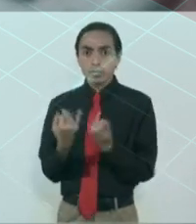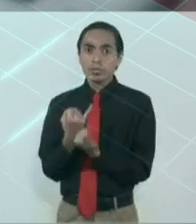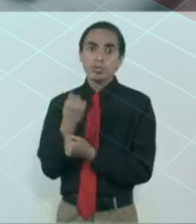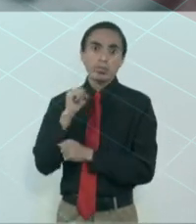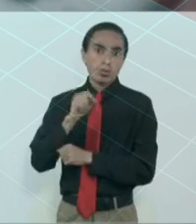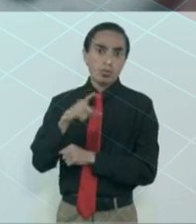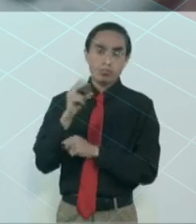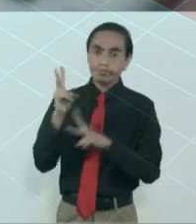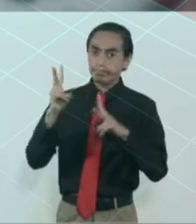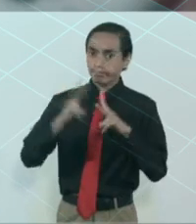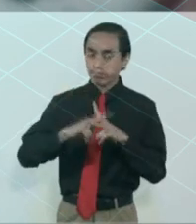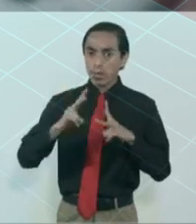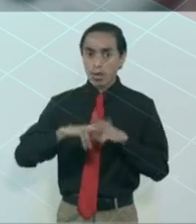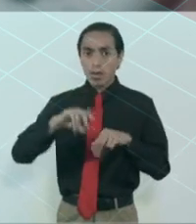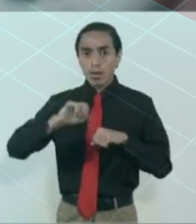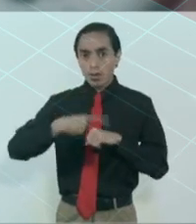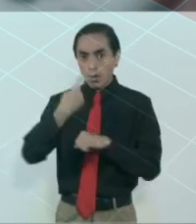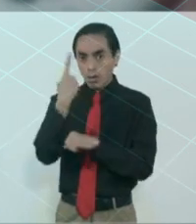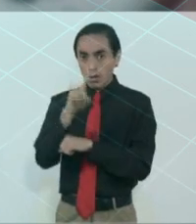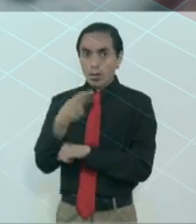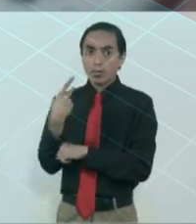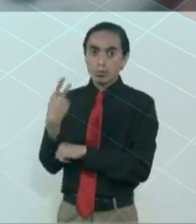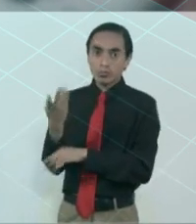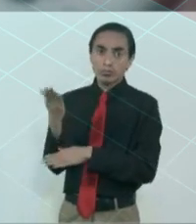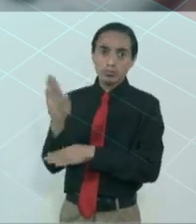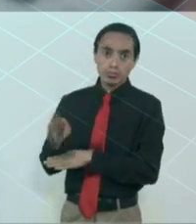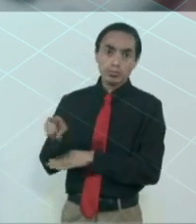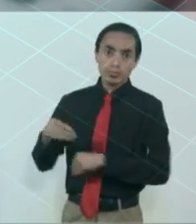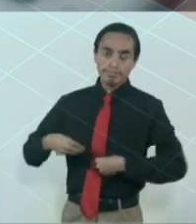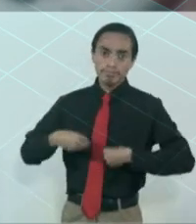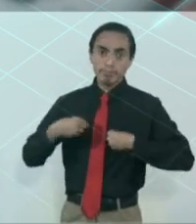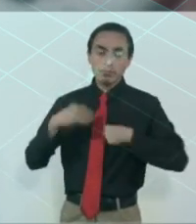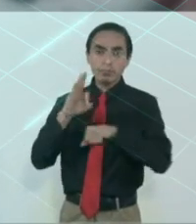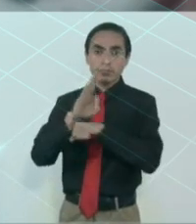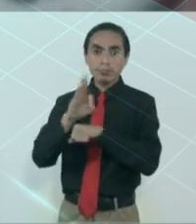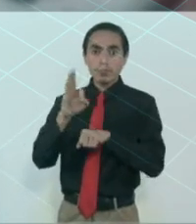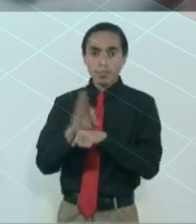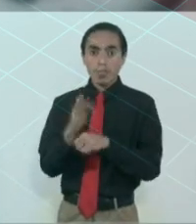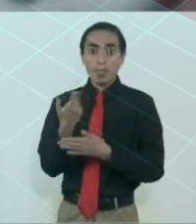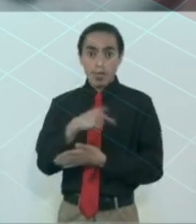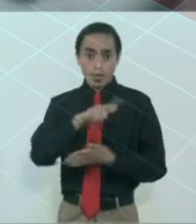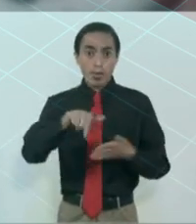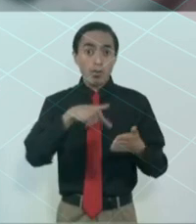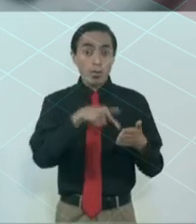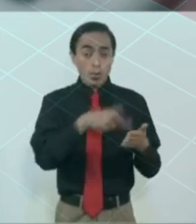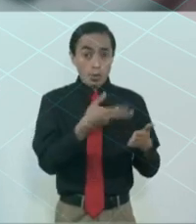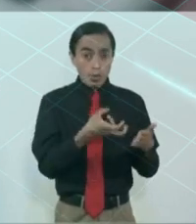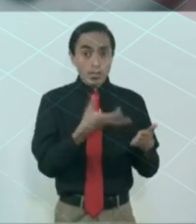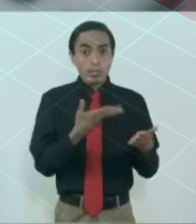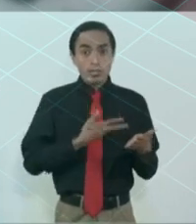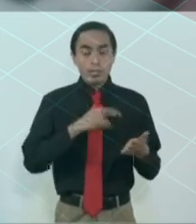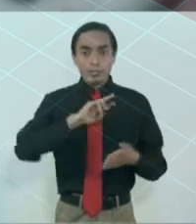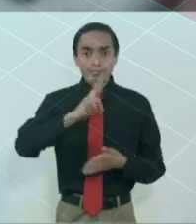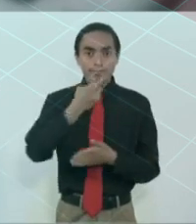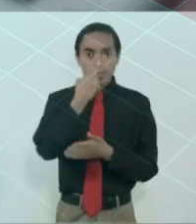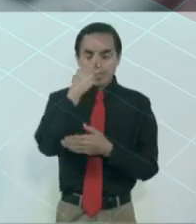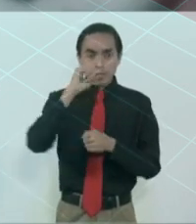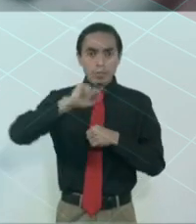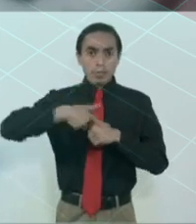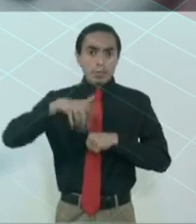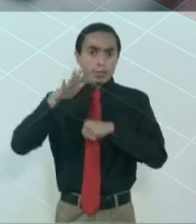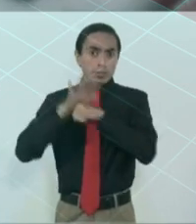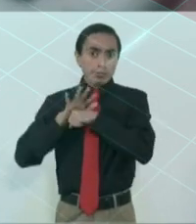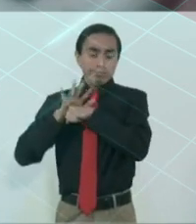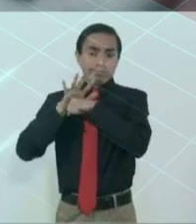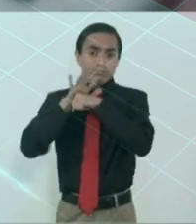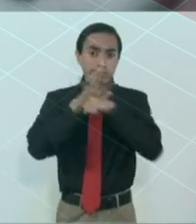de su integridad física. Este lugar en particular me trae recuerdos duros de la represión, a